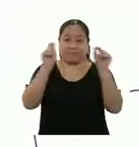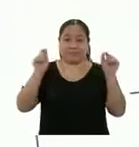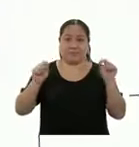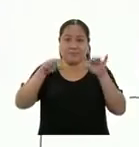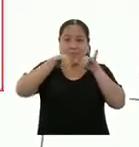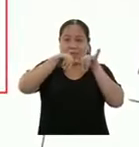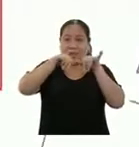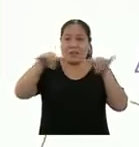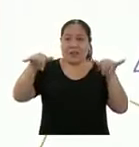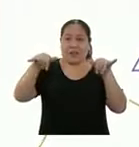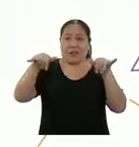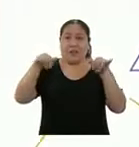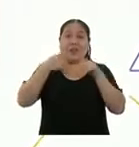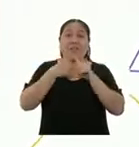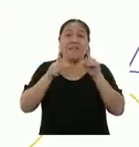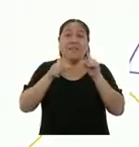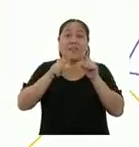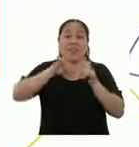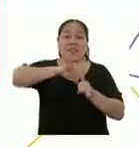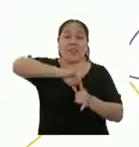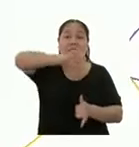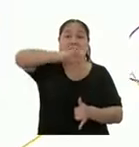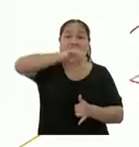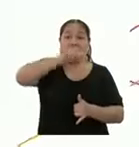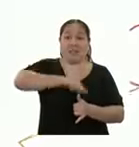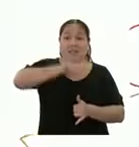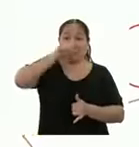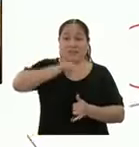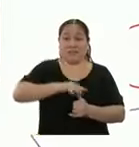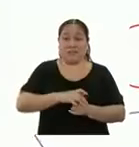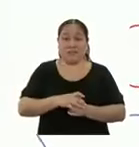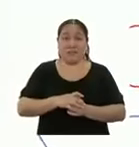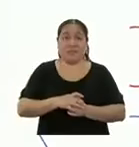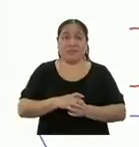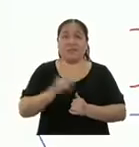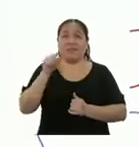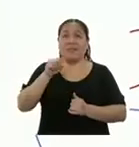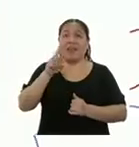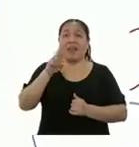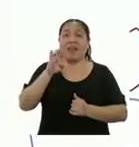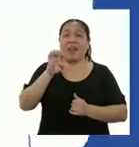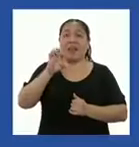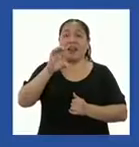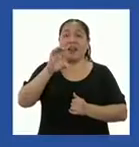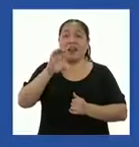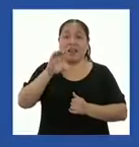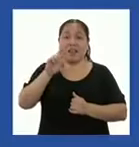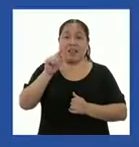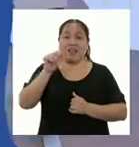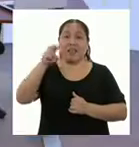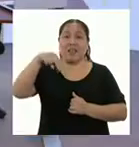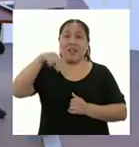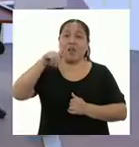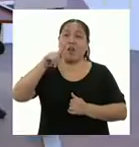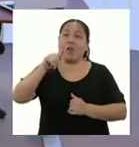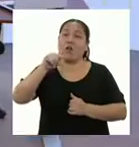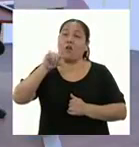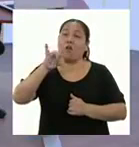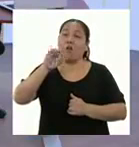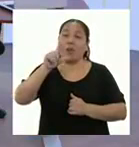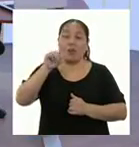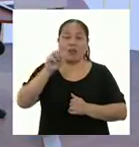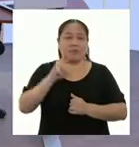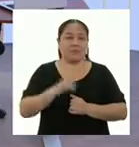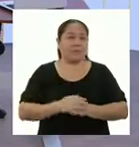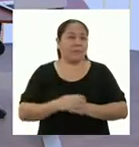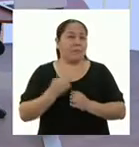largo es distinta a la de su ancho. Eso quiere decir que es de forma rectangular. Pero, ¿qué pasa